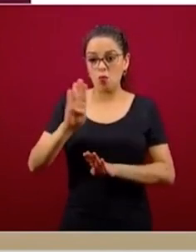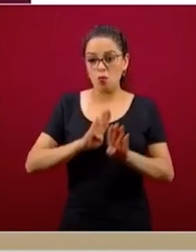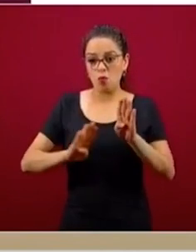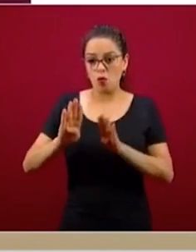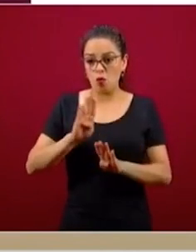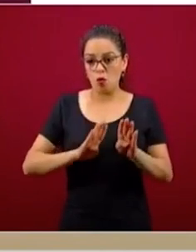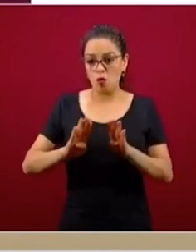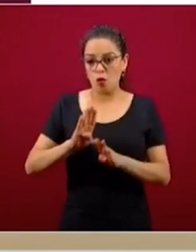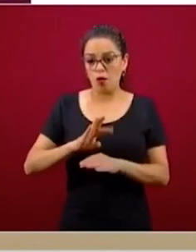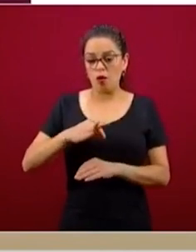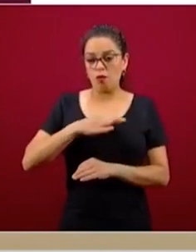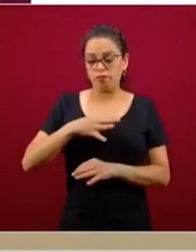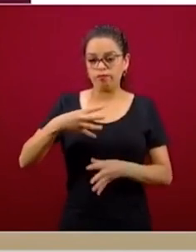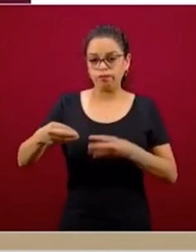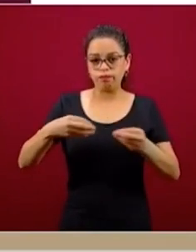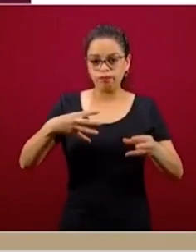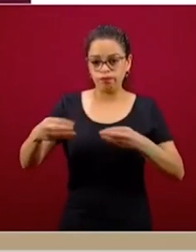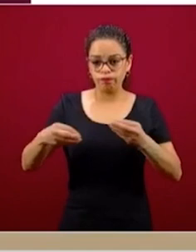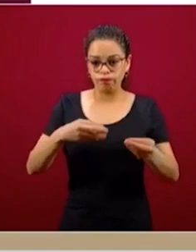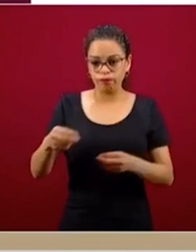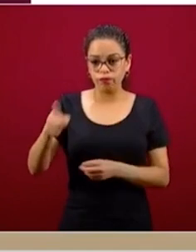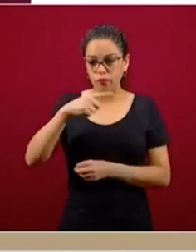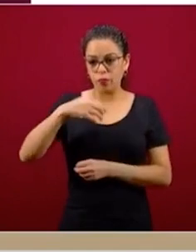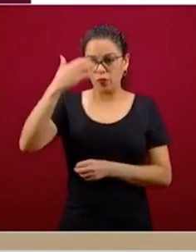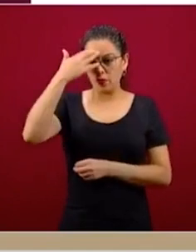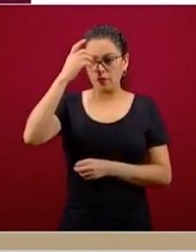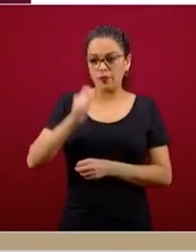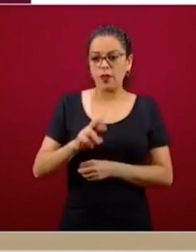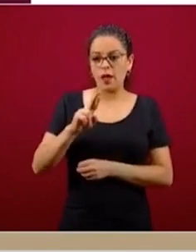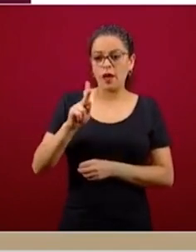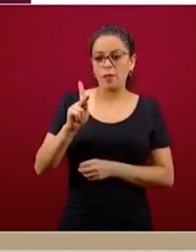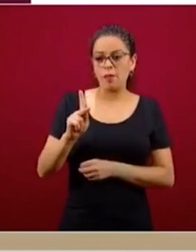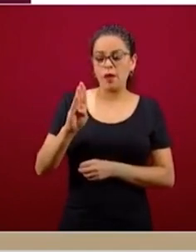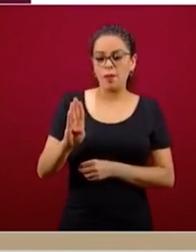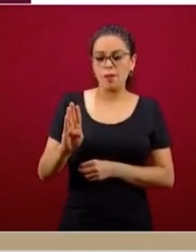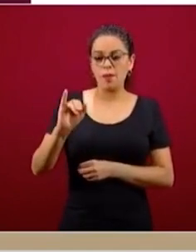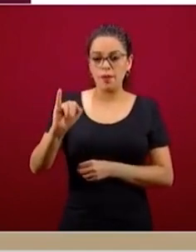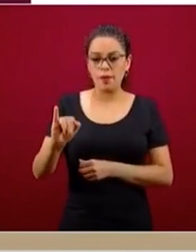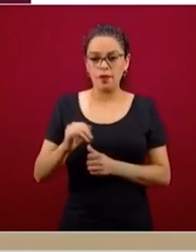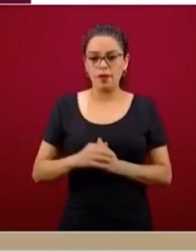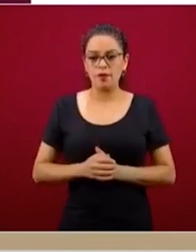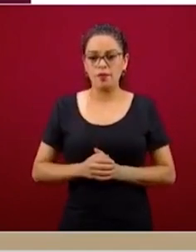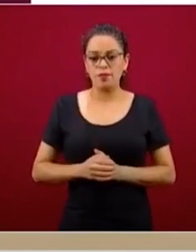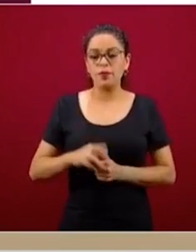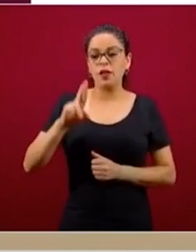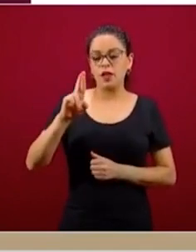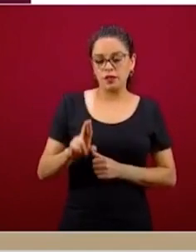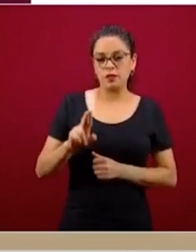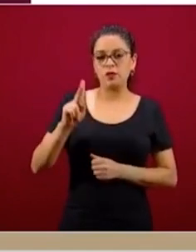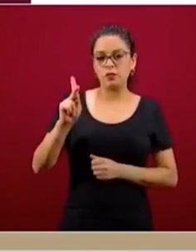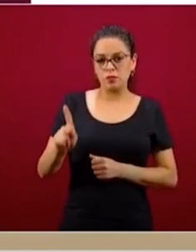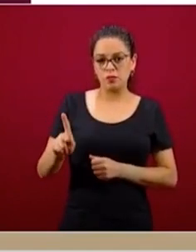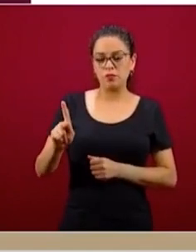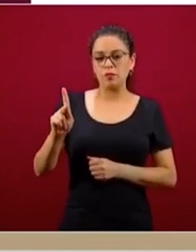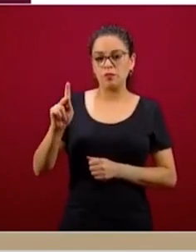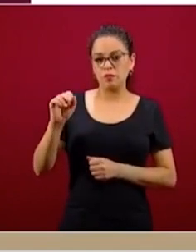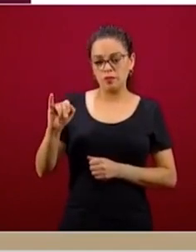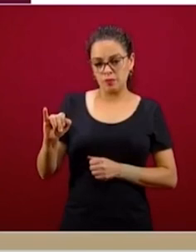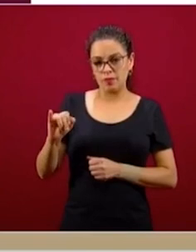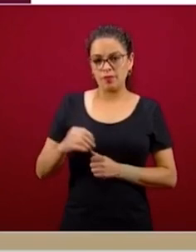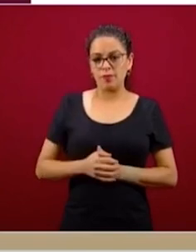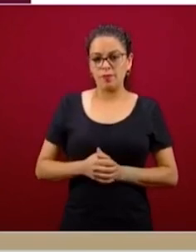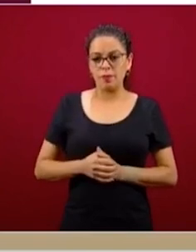de la salud los conocemos como RPBI, que son las iniciales de residuos peligrosos biológico-infecciosos.